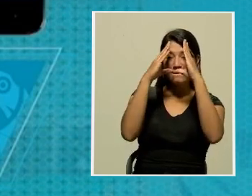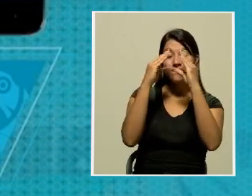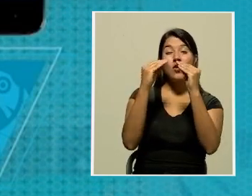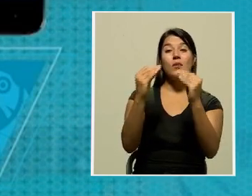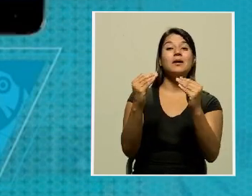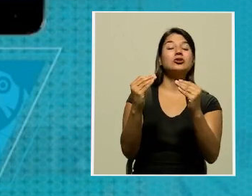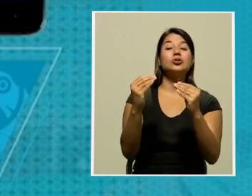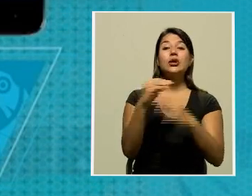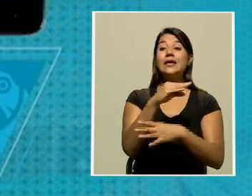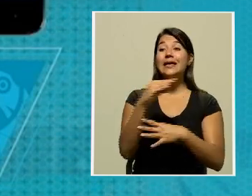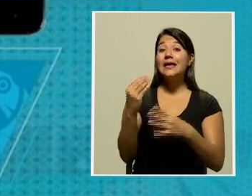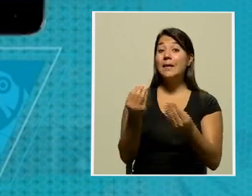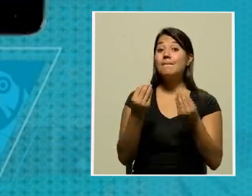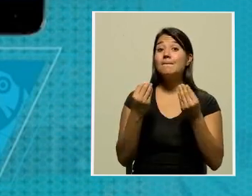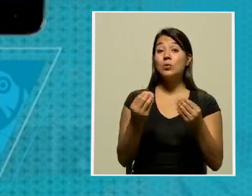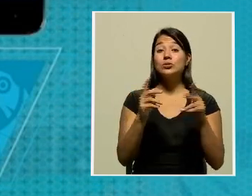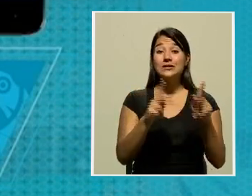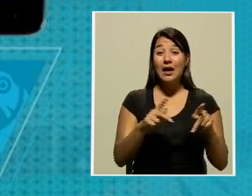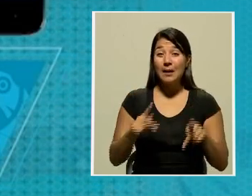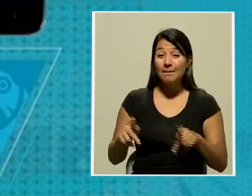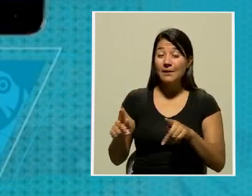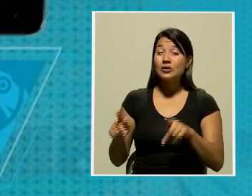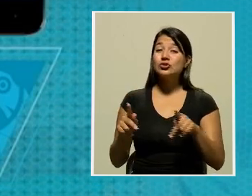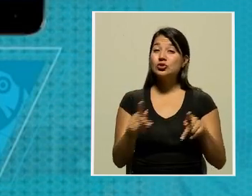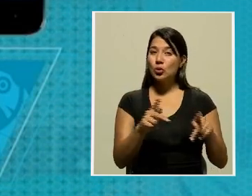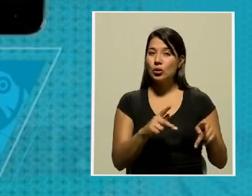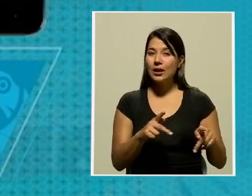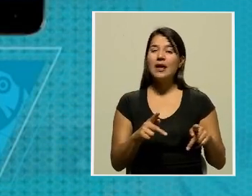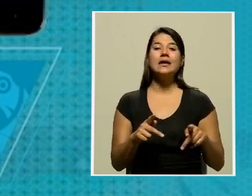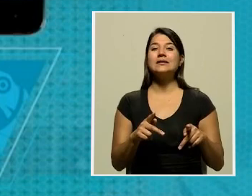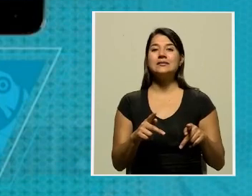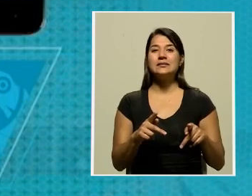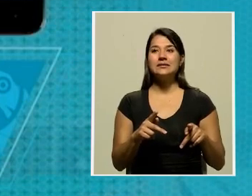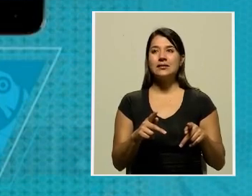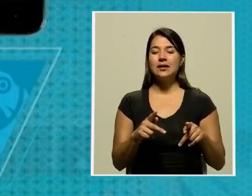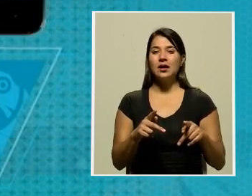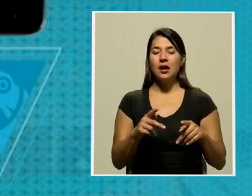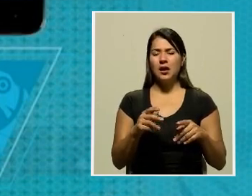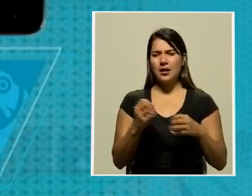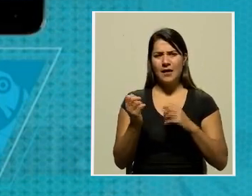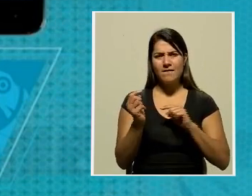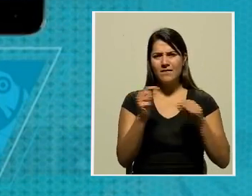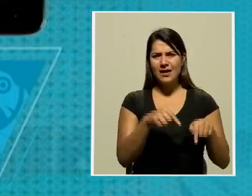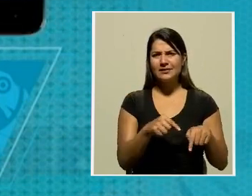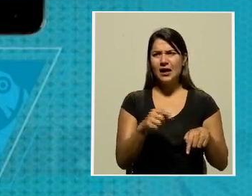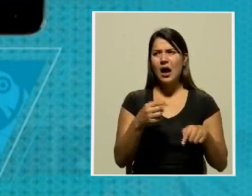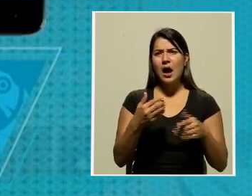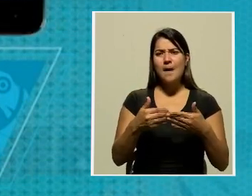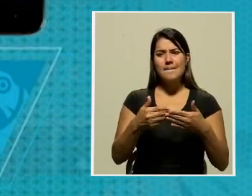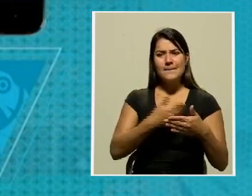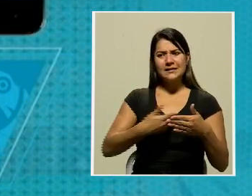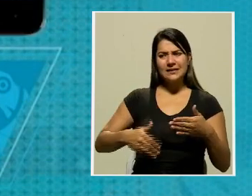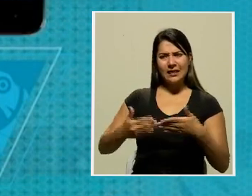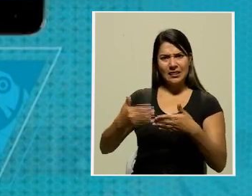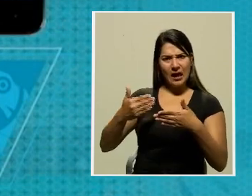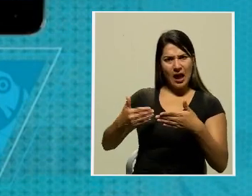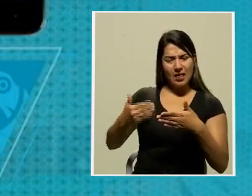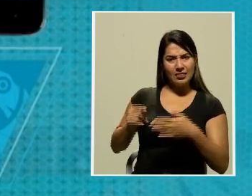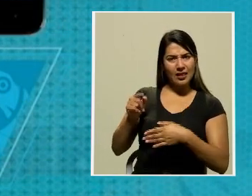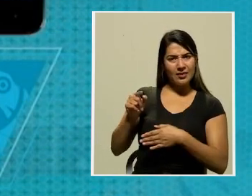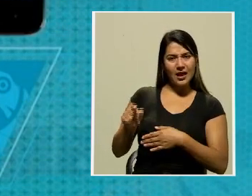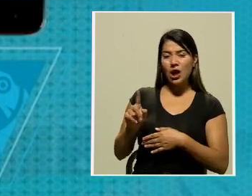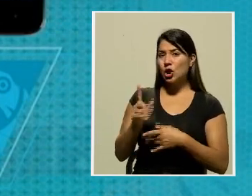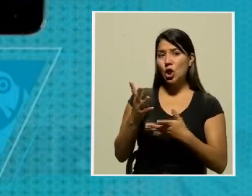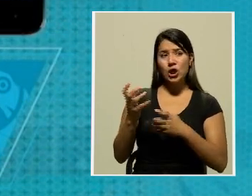más bien muchas de las personas que lo han antecedido se han abstenido de declarar. Y es un momento idóneo para que